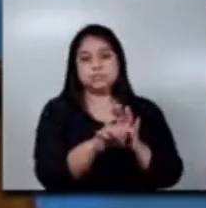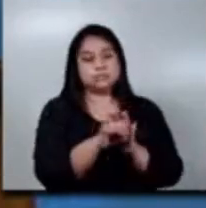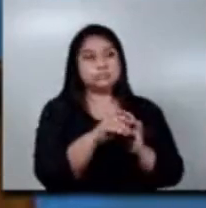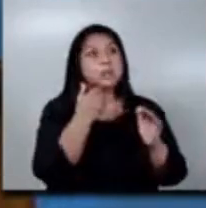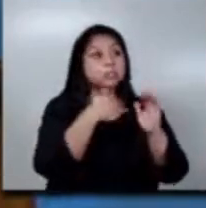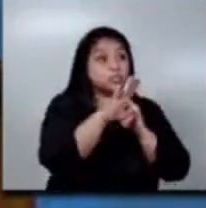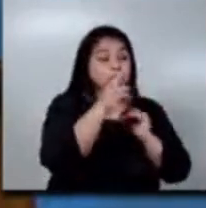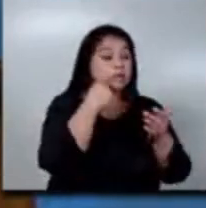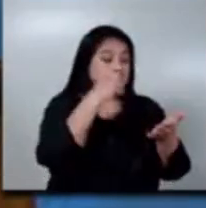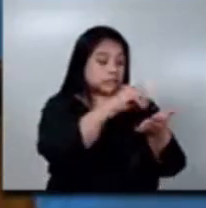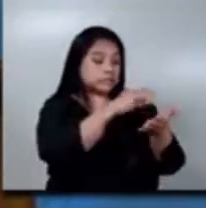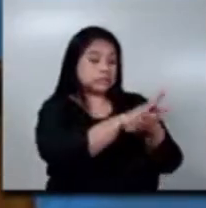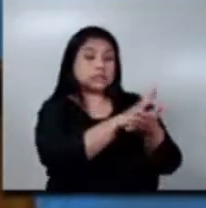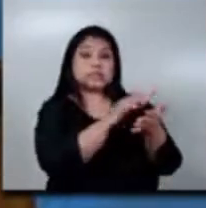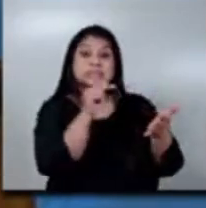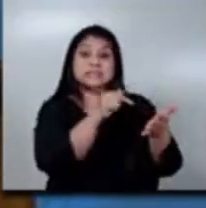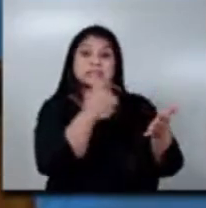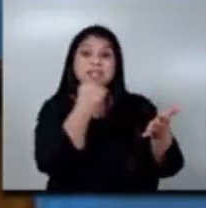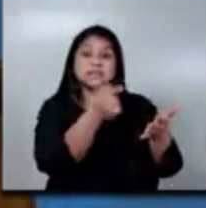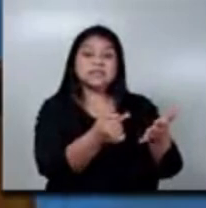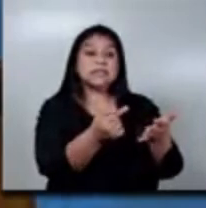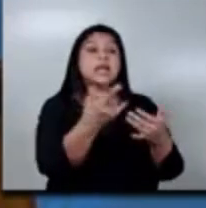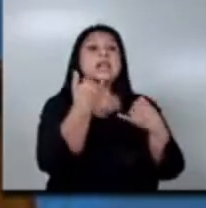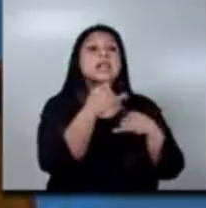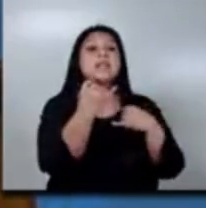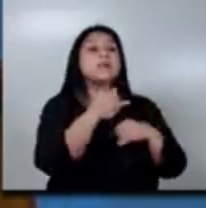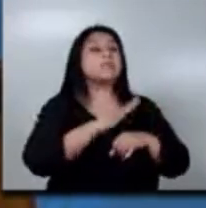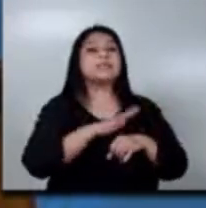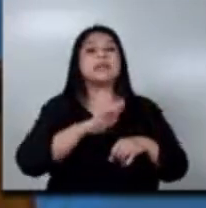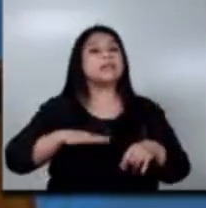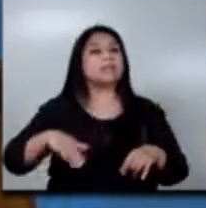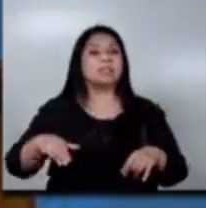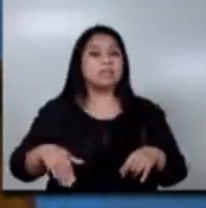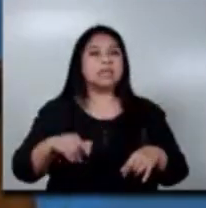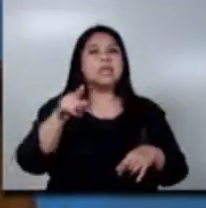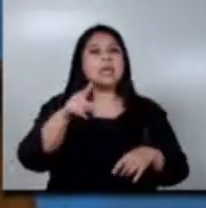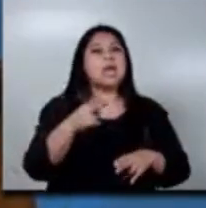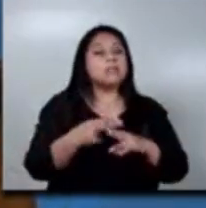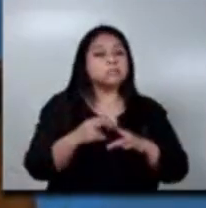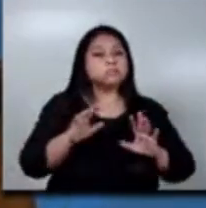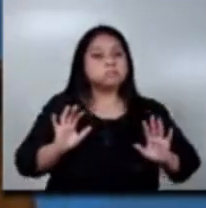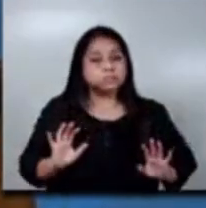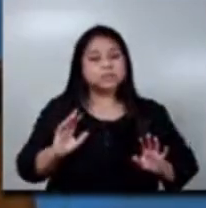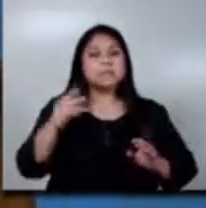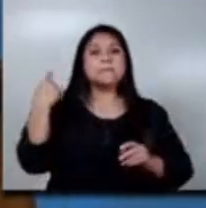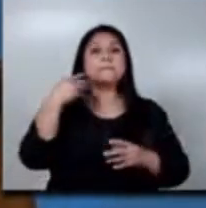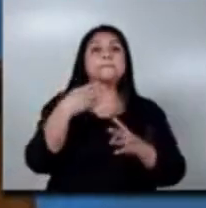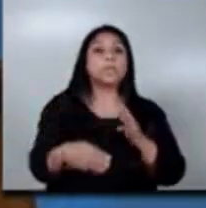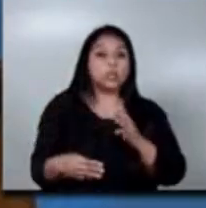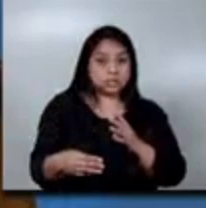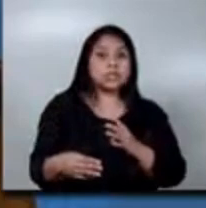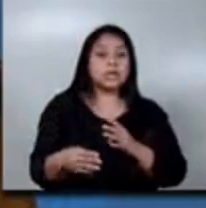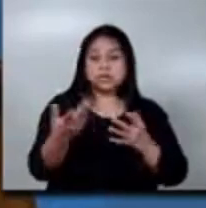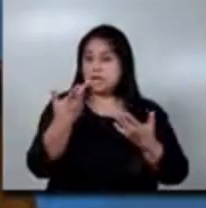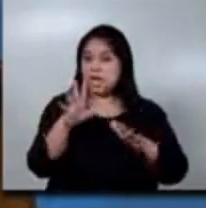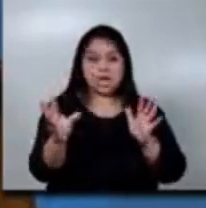hará constar que la empresa ha hecho entrega del informe fuera de tiempo y que queda sujeta a una multa, la cual está